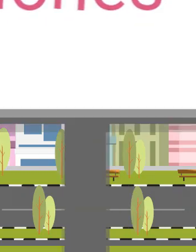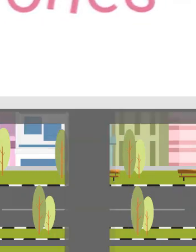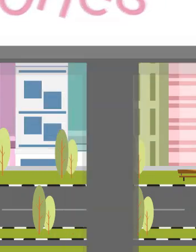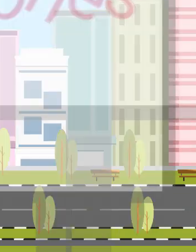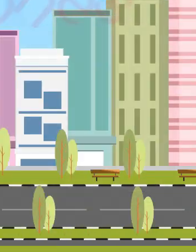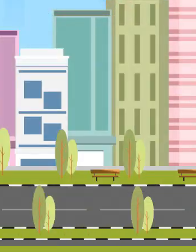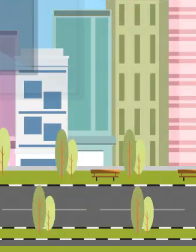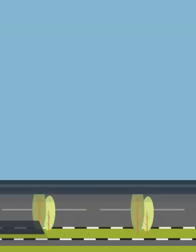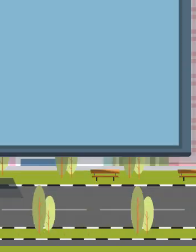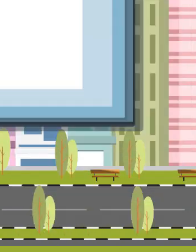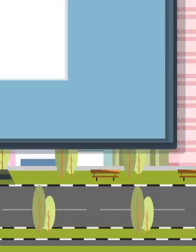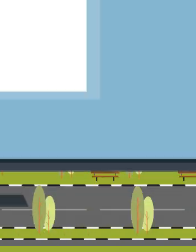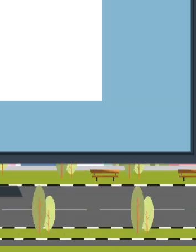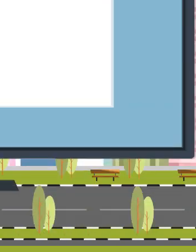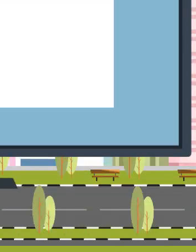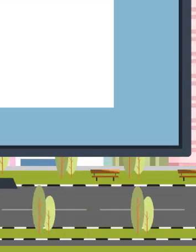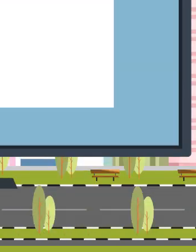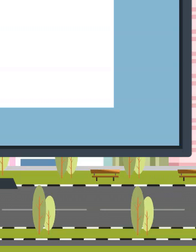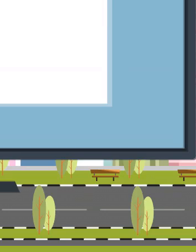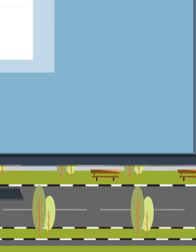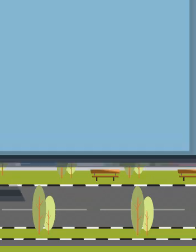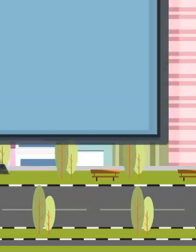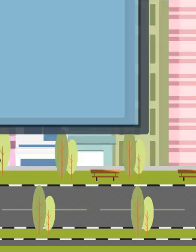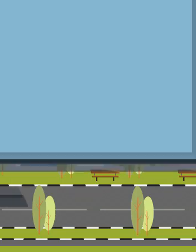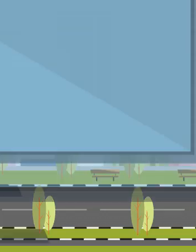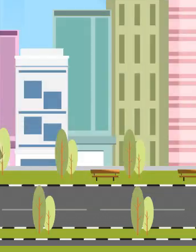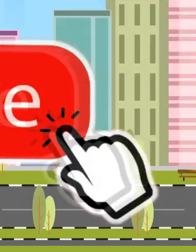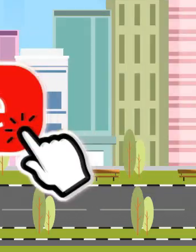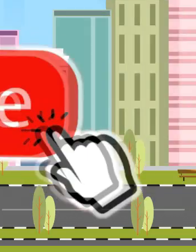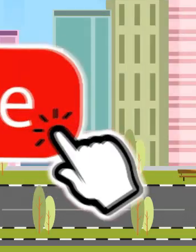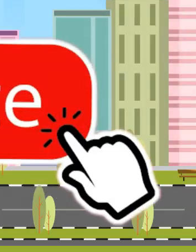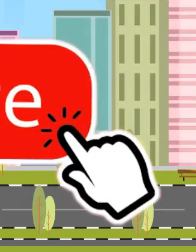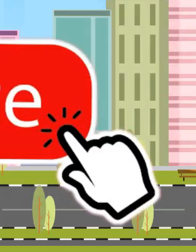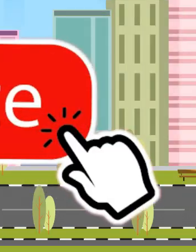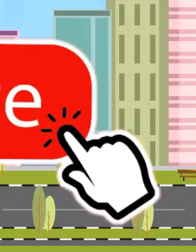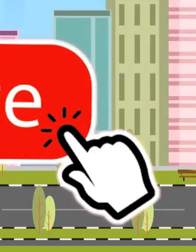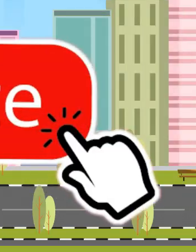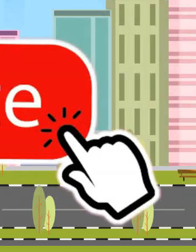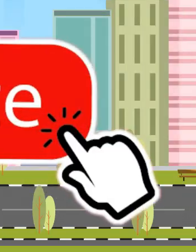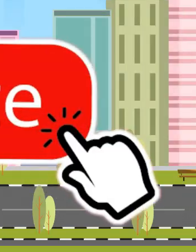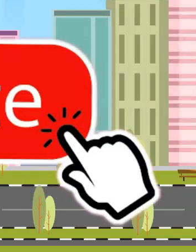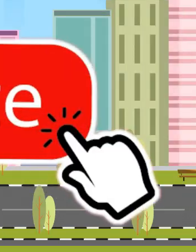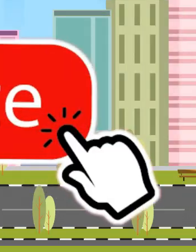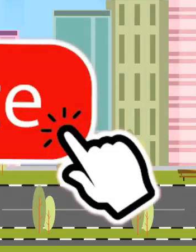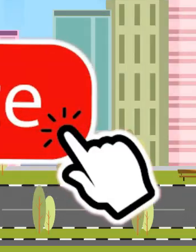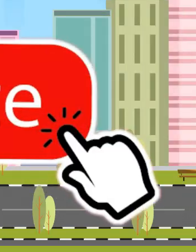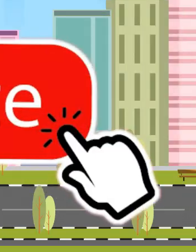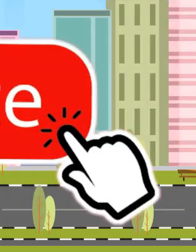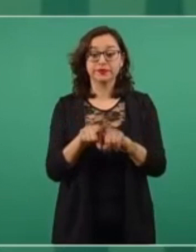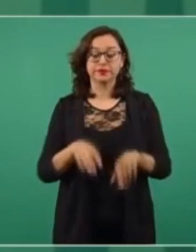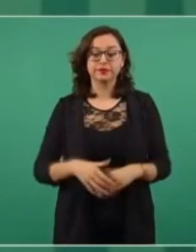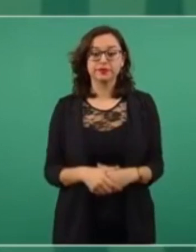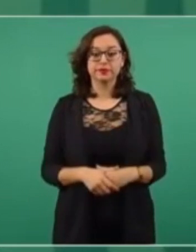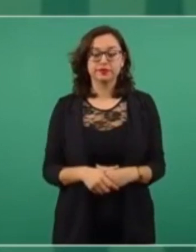pesos. Si quieres ver el anuncio completo, te lo dejamos a continuación. No olvides suscribirte a nuestro canal y nos vemos hasta la próxima.